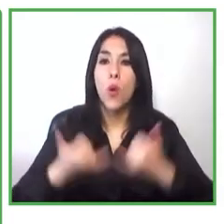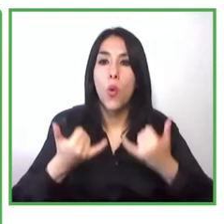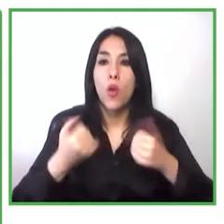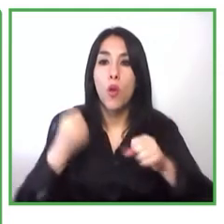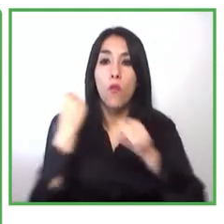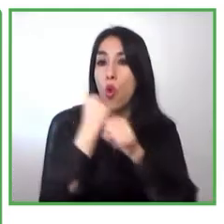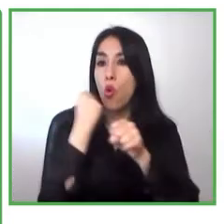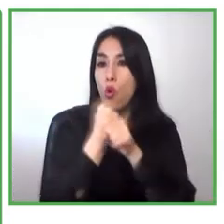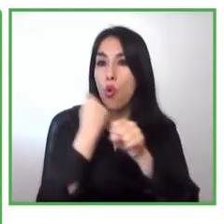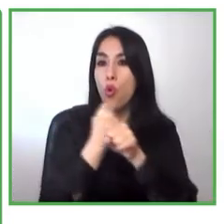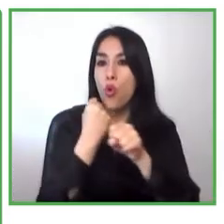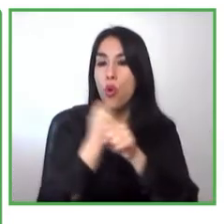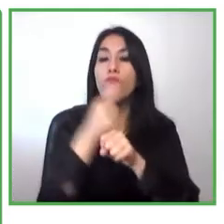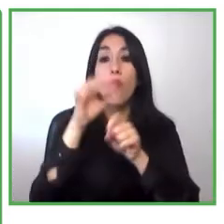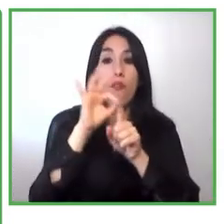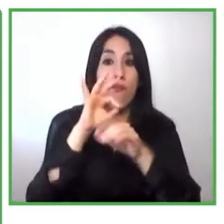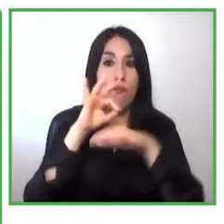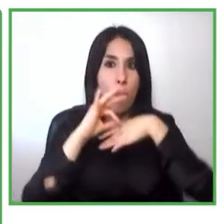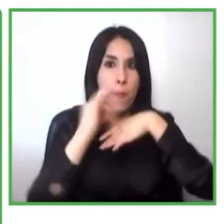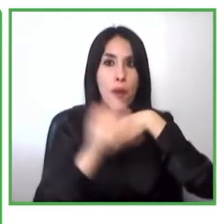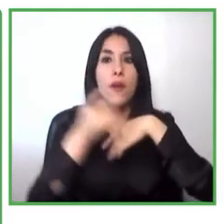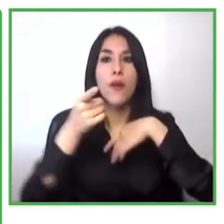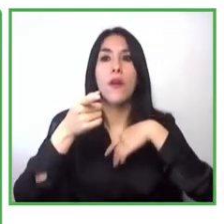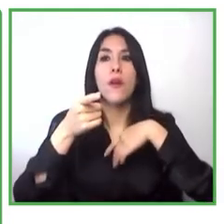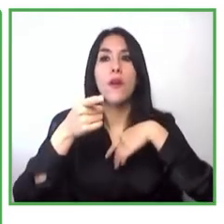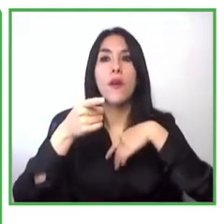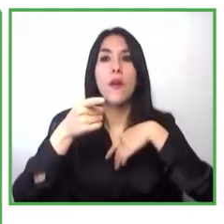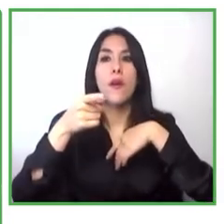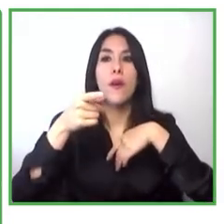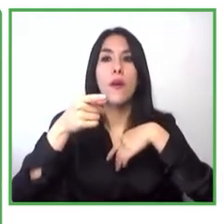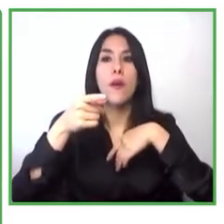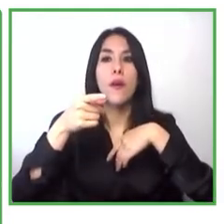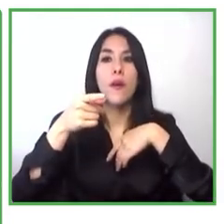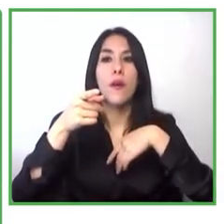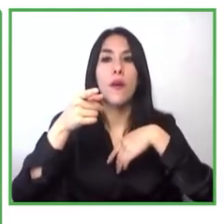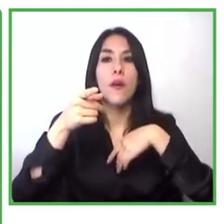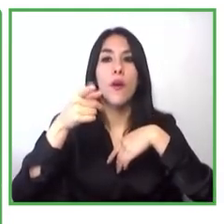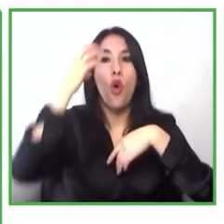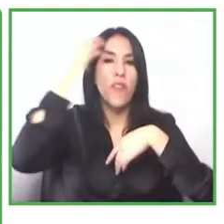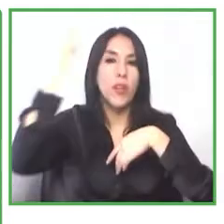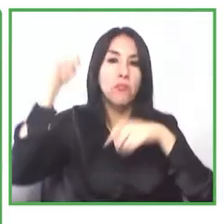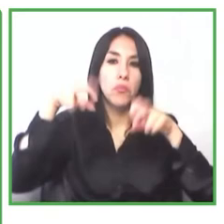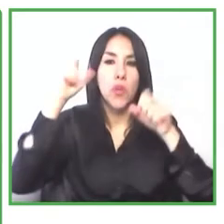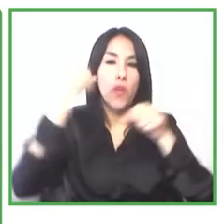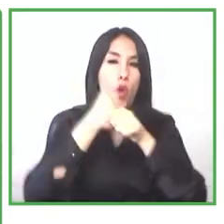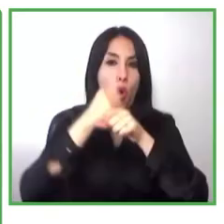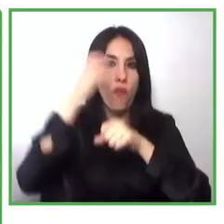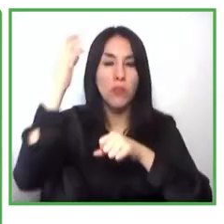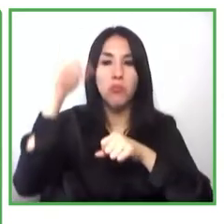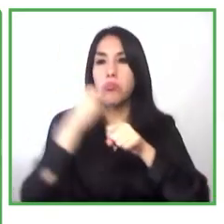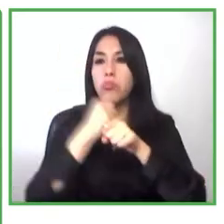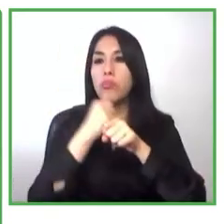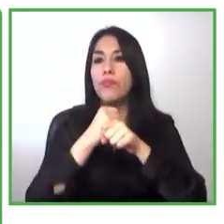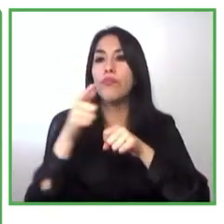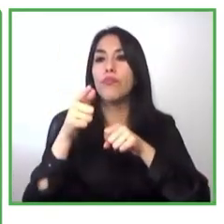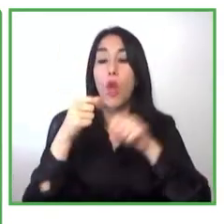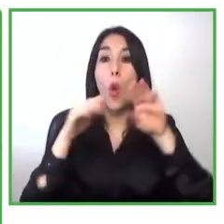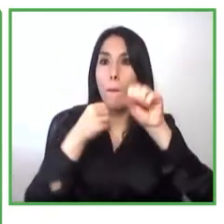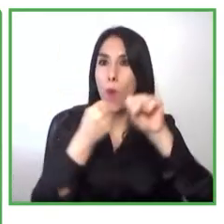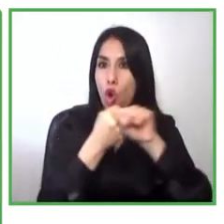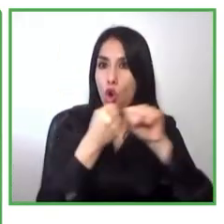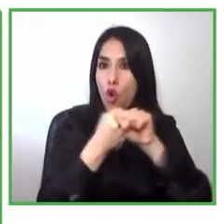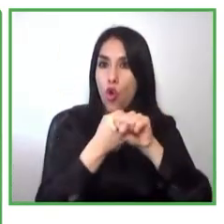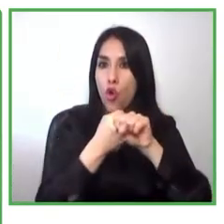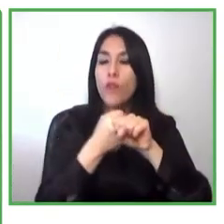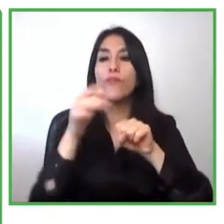la inclusión social de las personas con discapacidad y apoyando la implementación de proyectos en el Congo es consultor en materia de derechos de